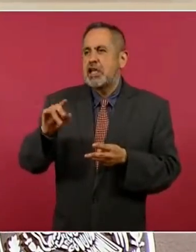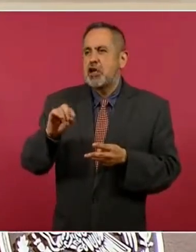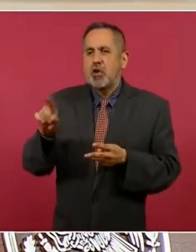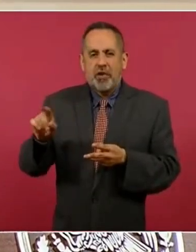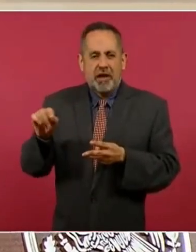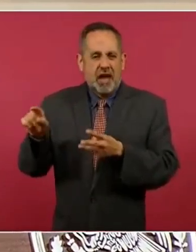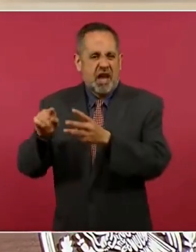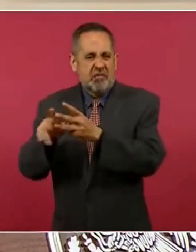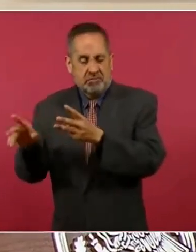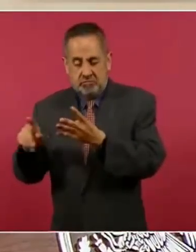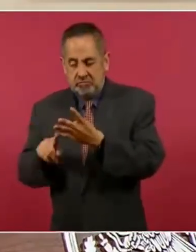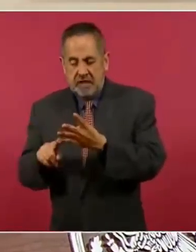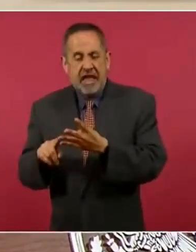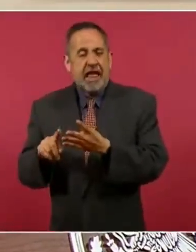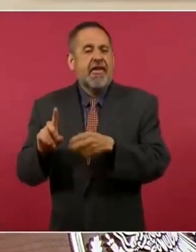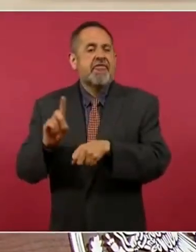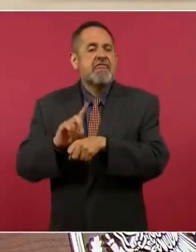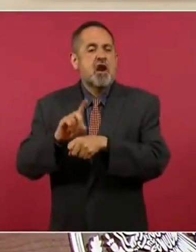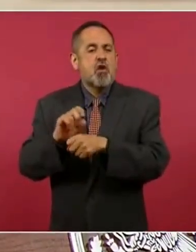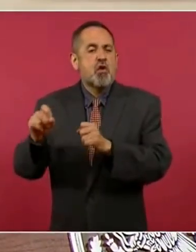el diario del hogar